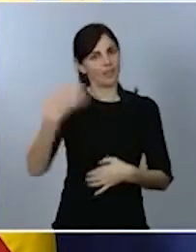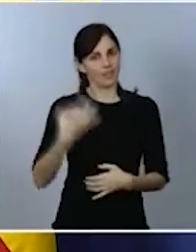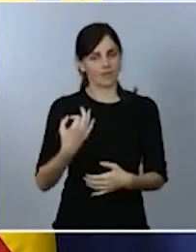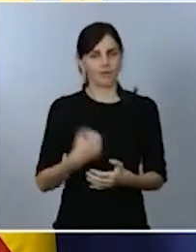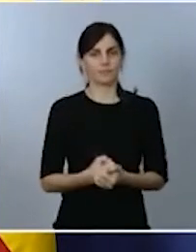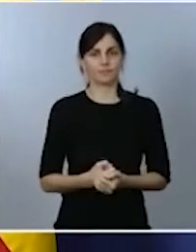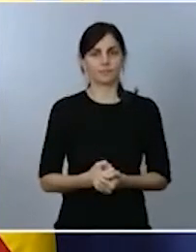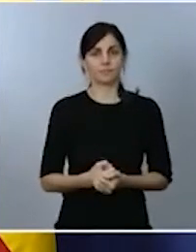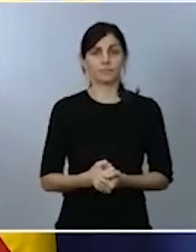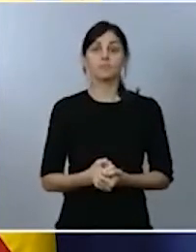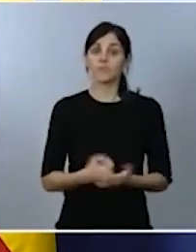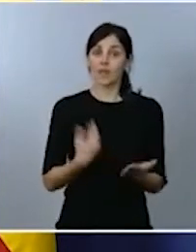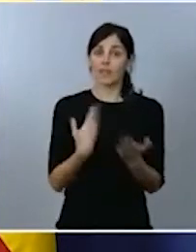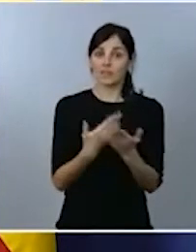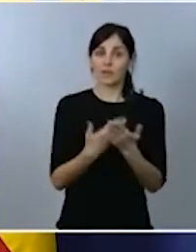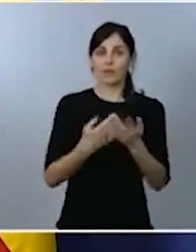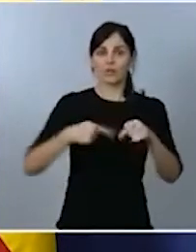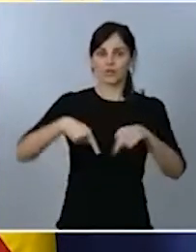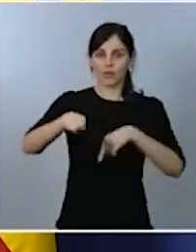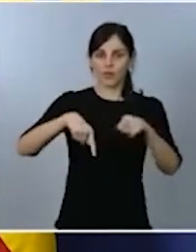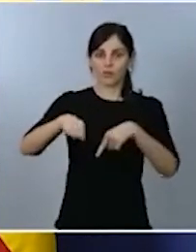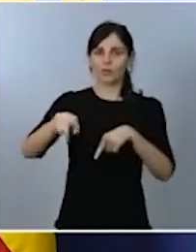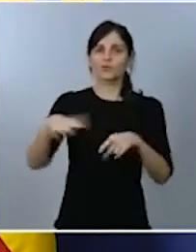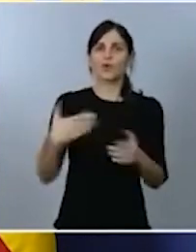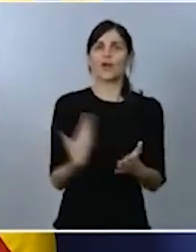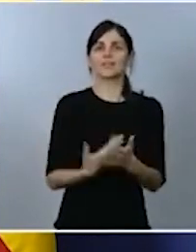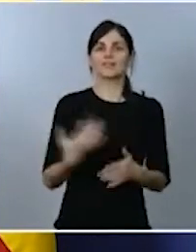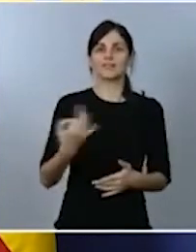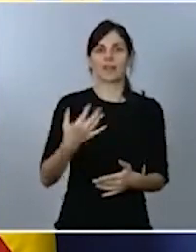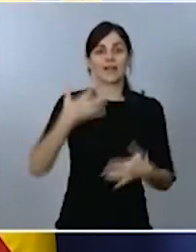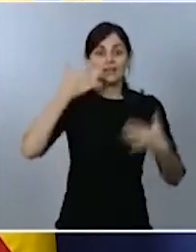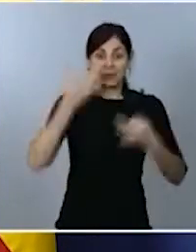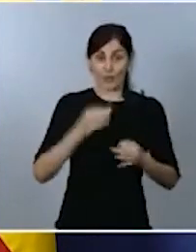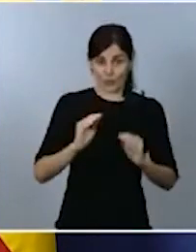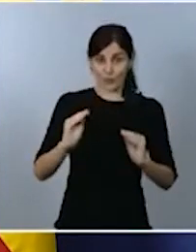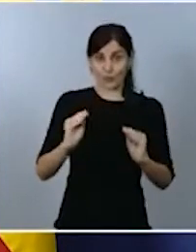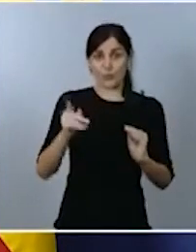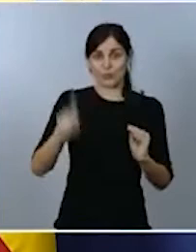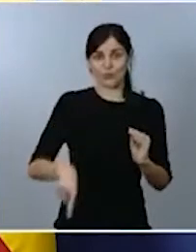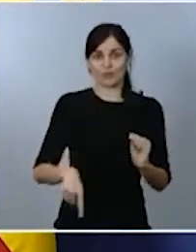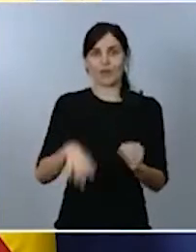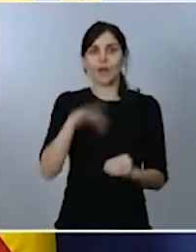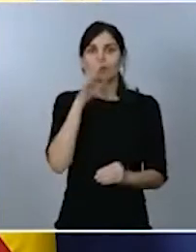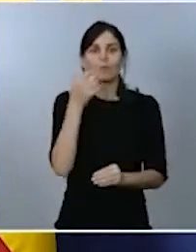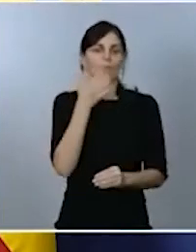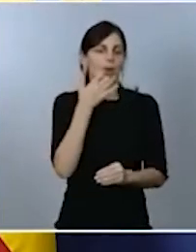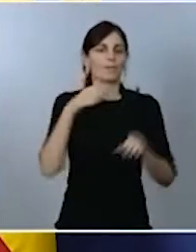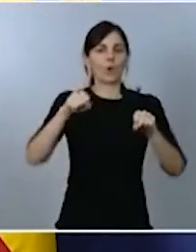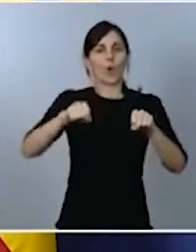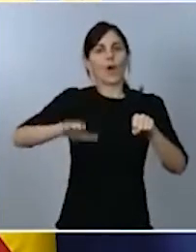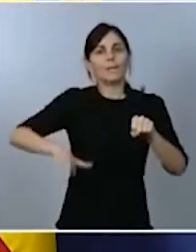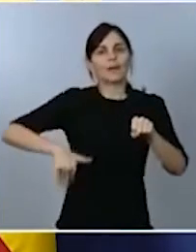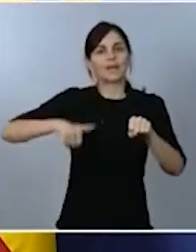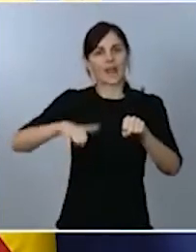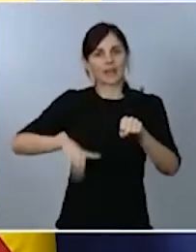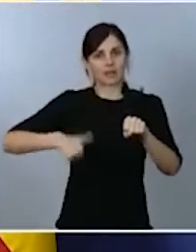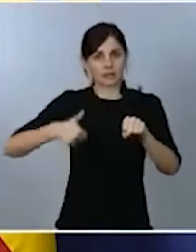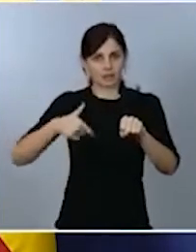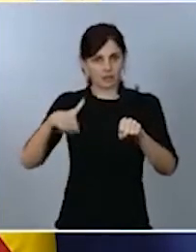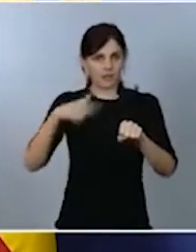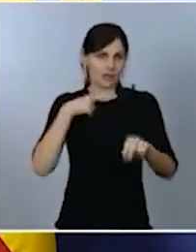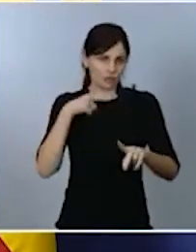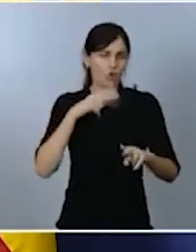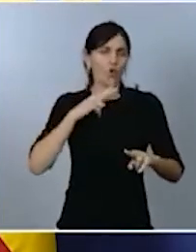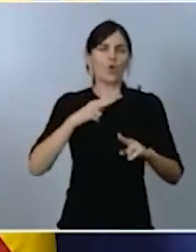va a garantizar su seguridad, ya que muchos de estos vehículos, los patinetes, para dar un ejemplo de lo que es un vehículo de movilidad personal,